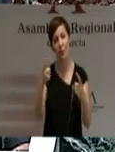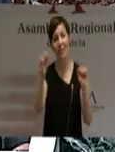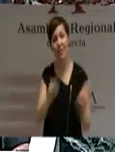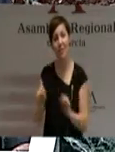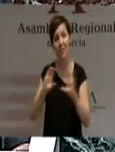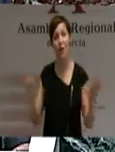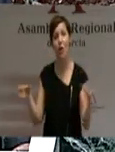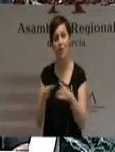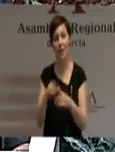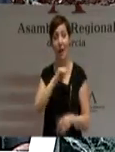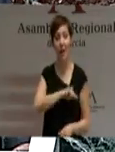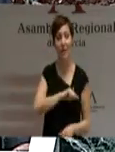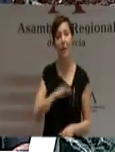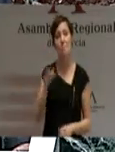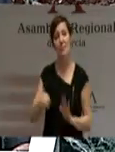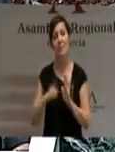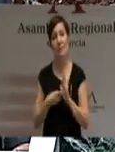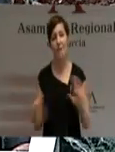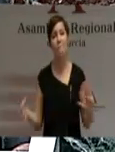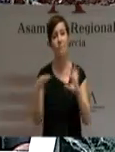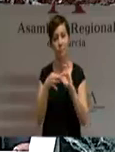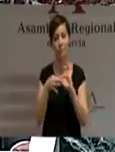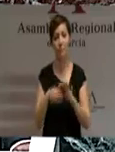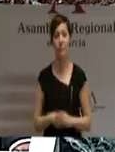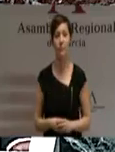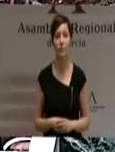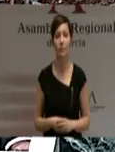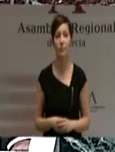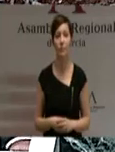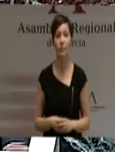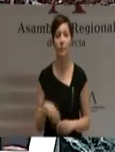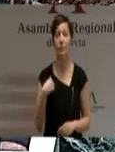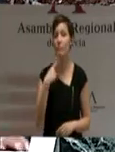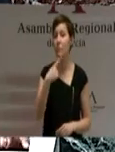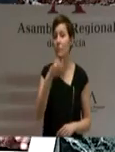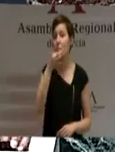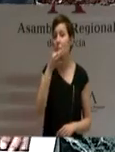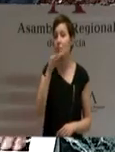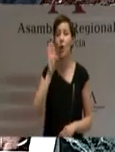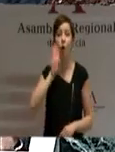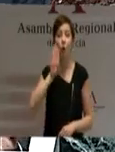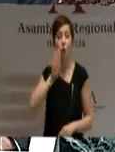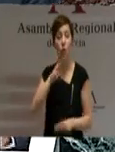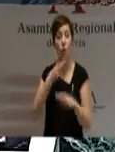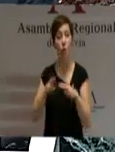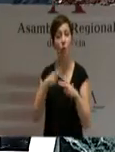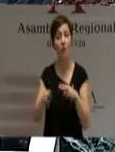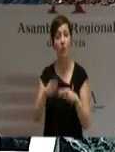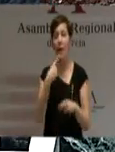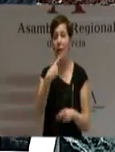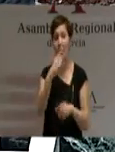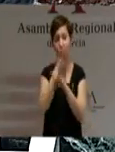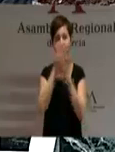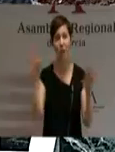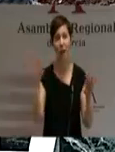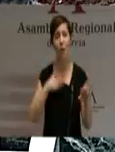ética y de la ley. He expuesto un alegato monográfico a la corrupción política porque quiero dejar constancia pública de la firmeza de